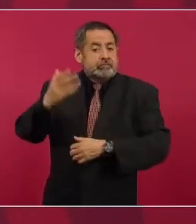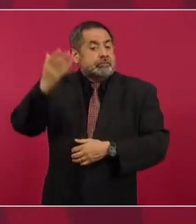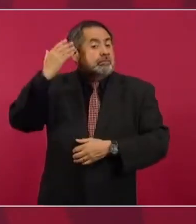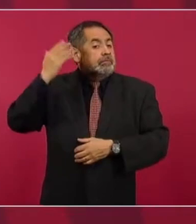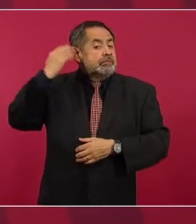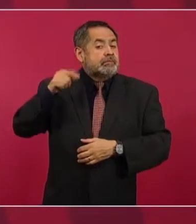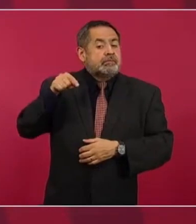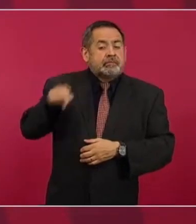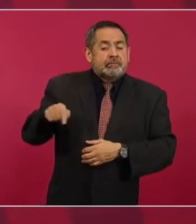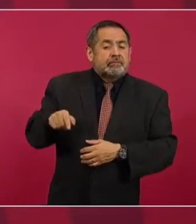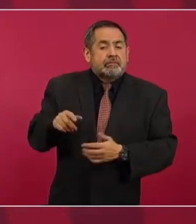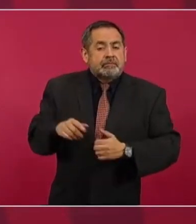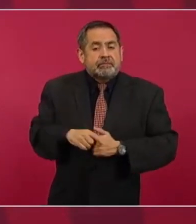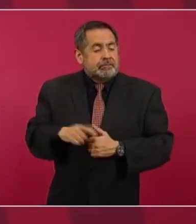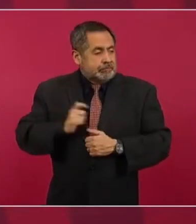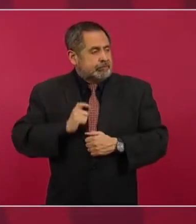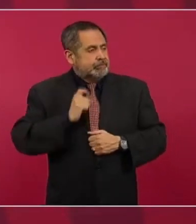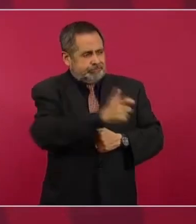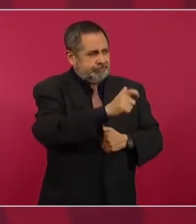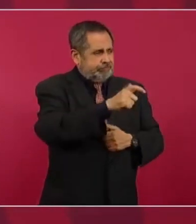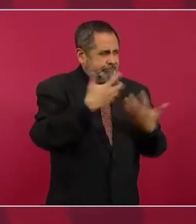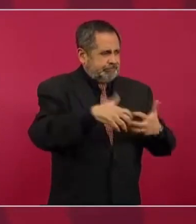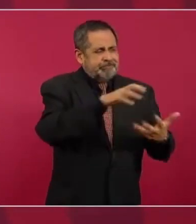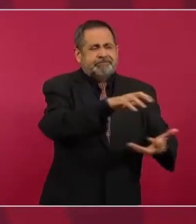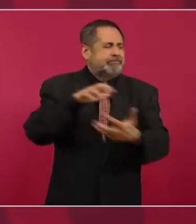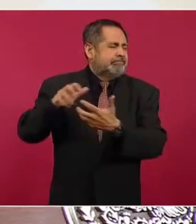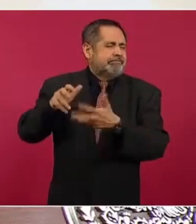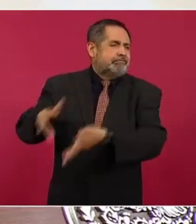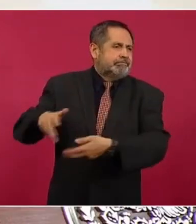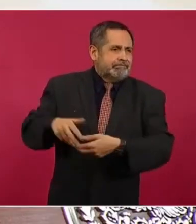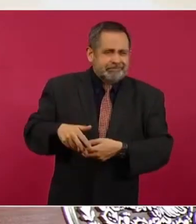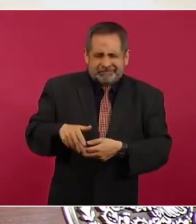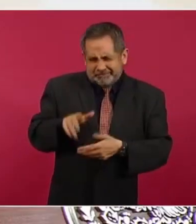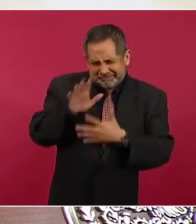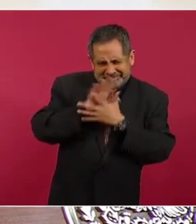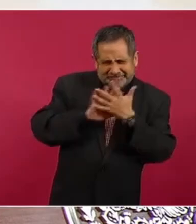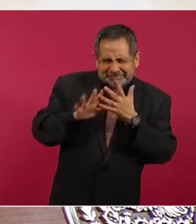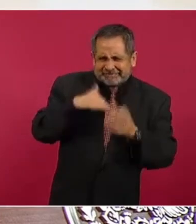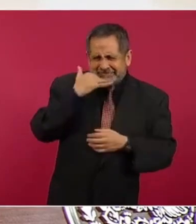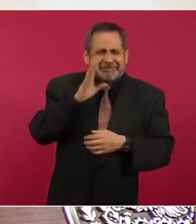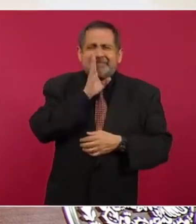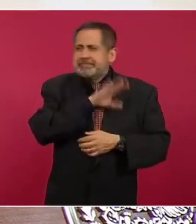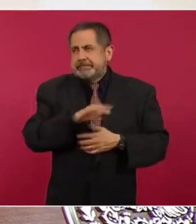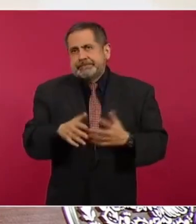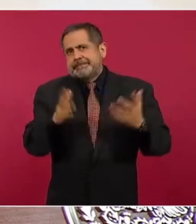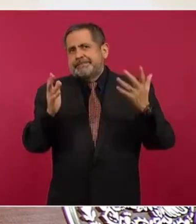turbia y mal hecha,